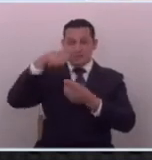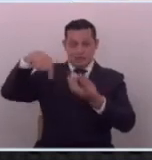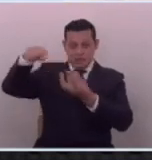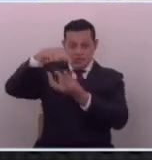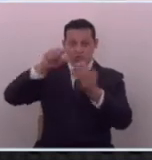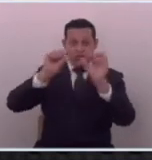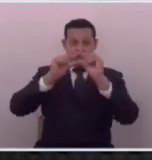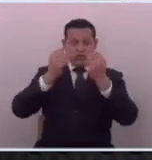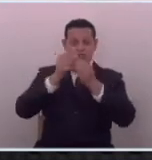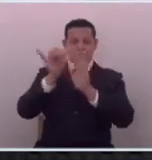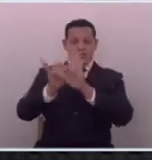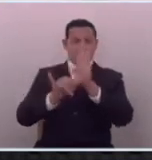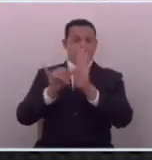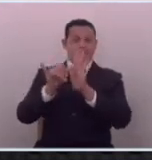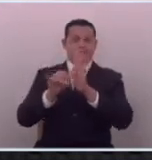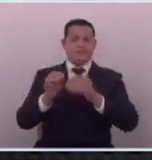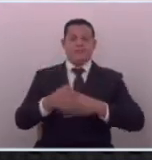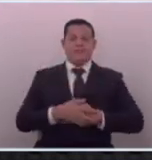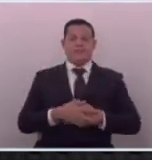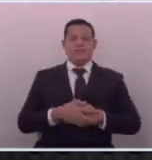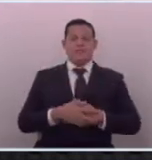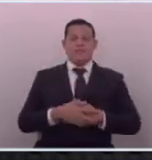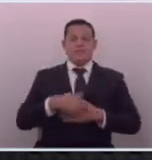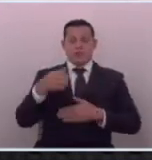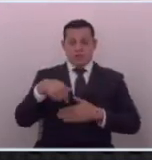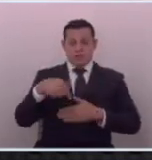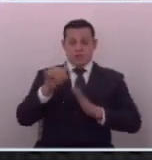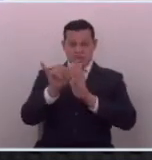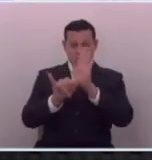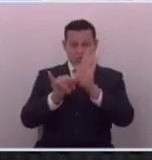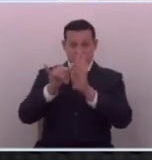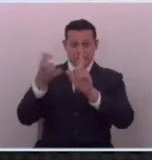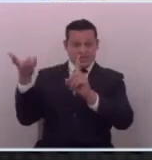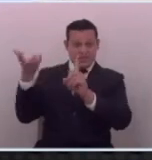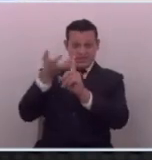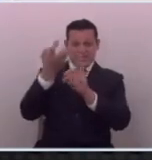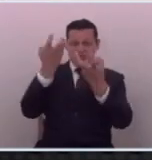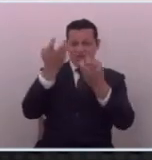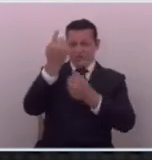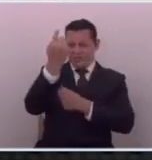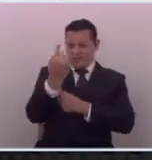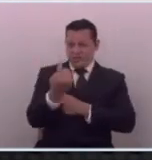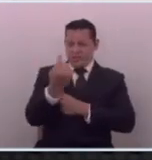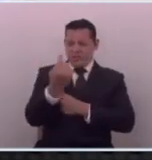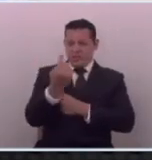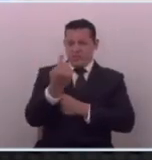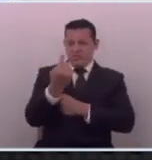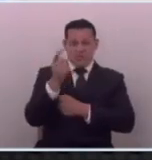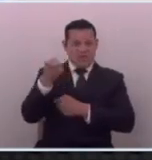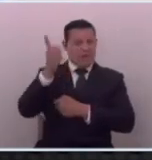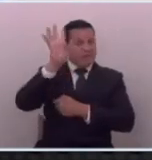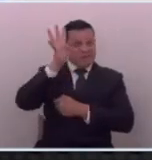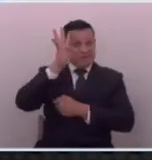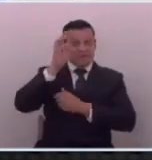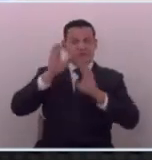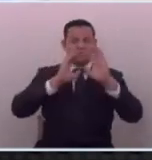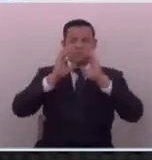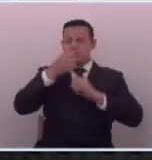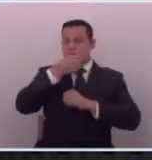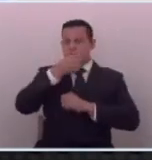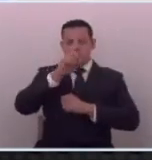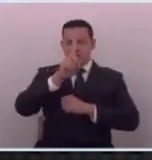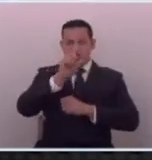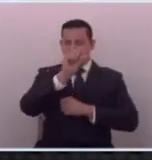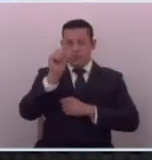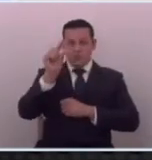yo les ponía un ejemplo aquí hay un youtuber que sigue mucha gente y él no finge ser periodista no se llama